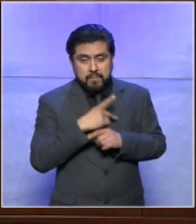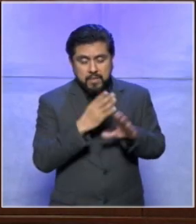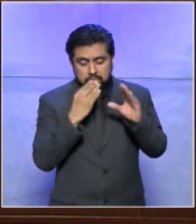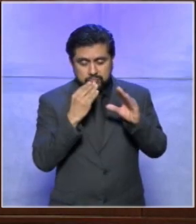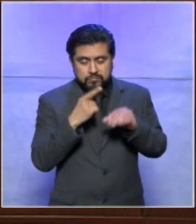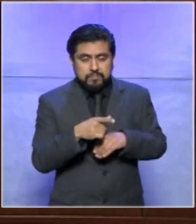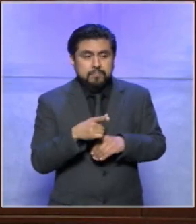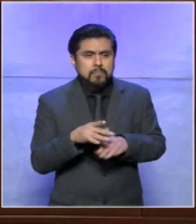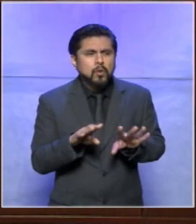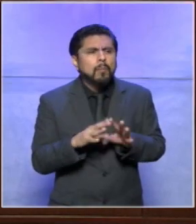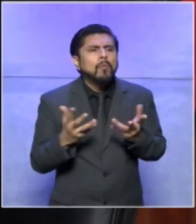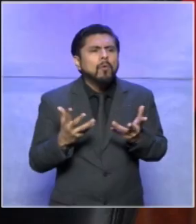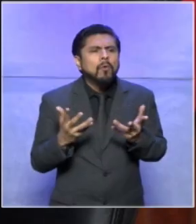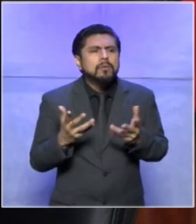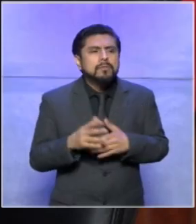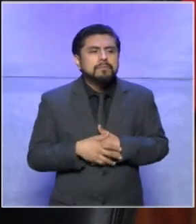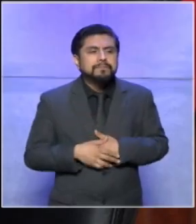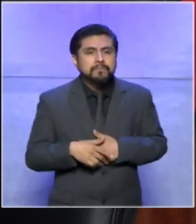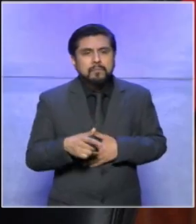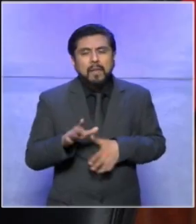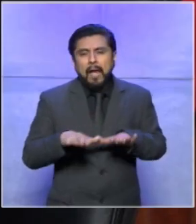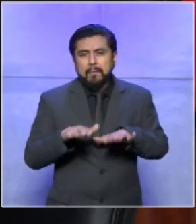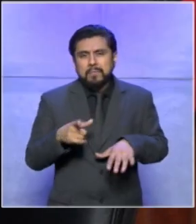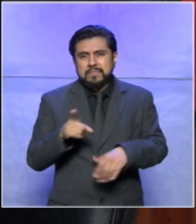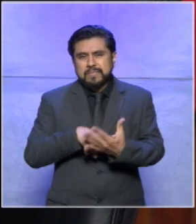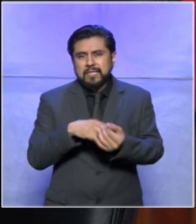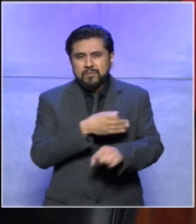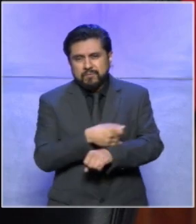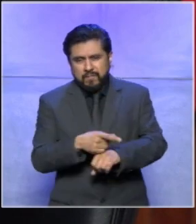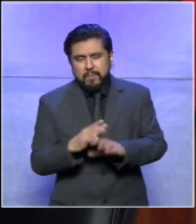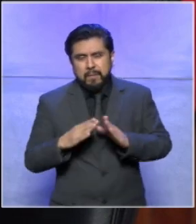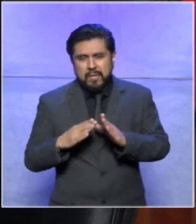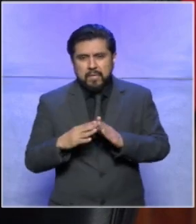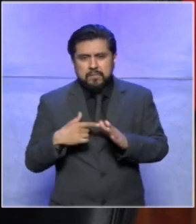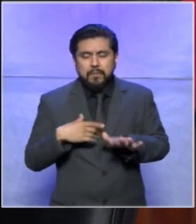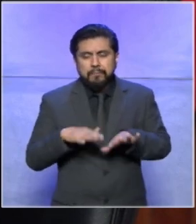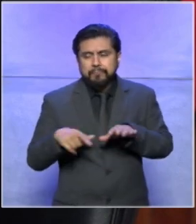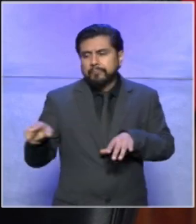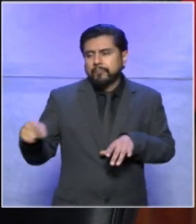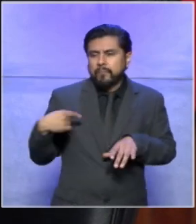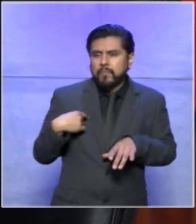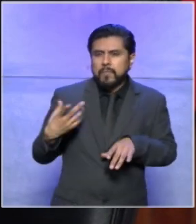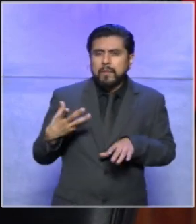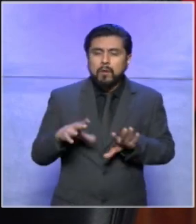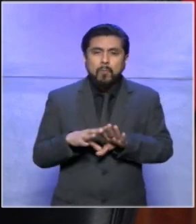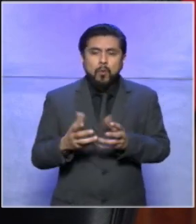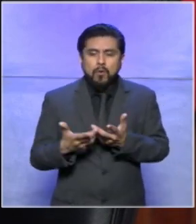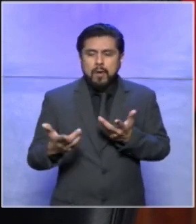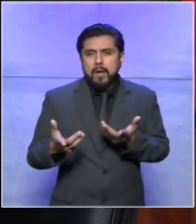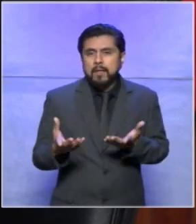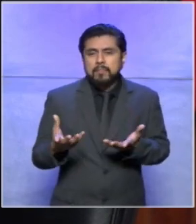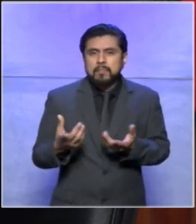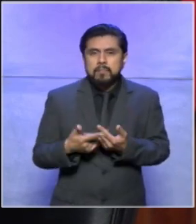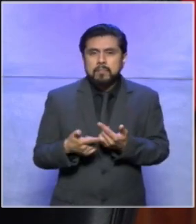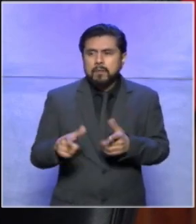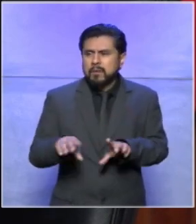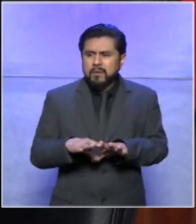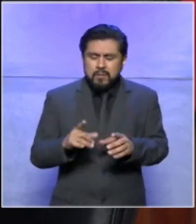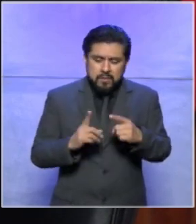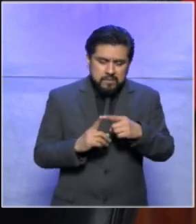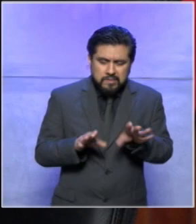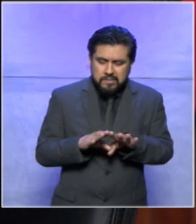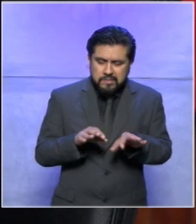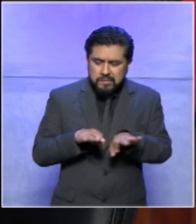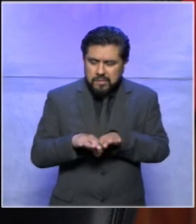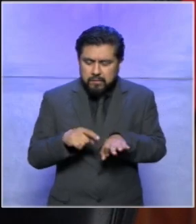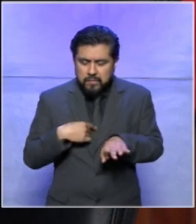enseñanza en la casa a veces tenemos tareas que entre mi hermanos y yo nos la dividimos para que no sea para que uno